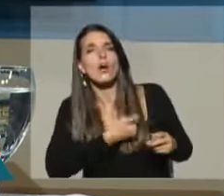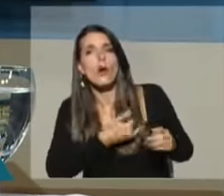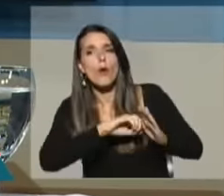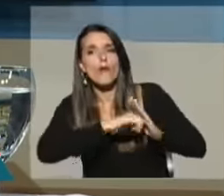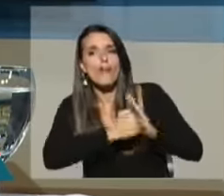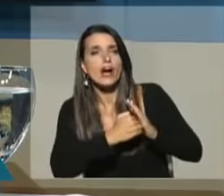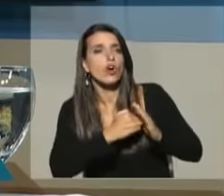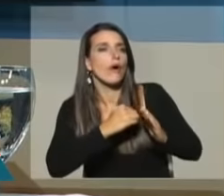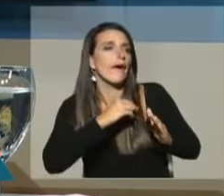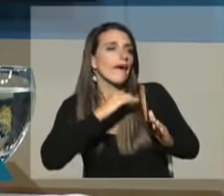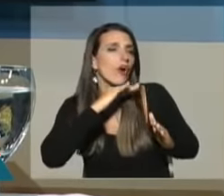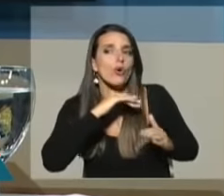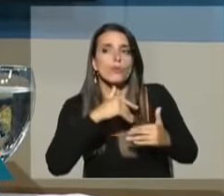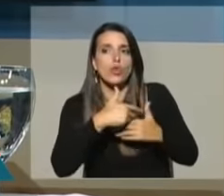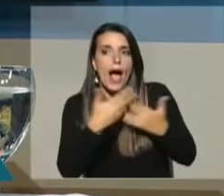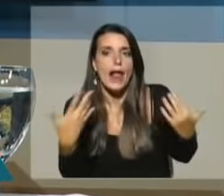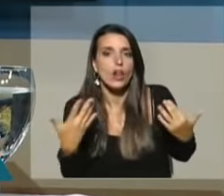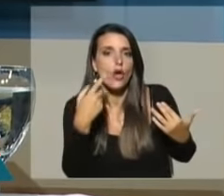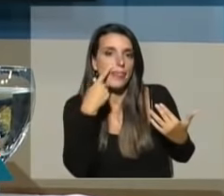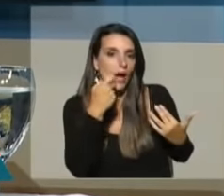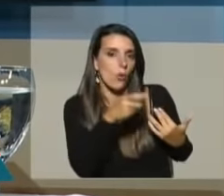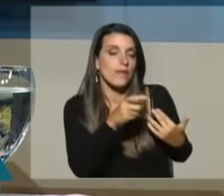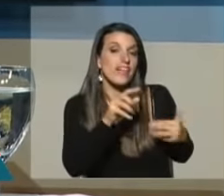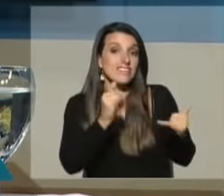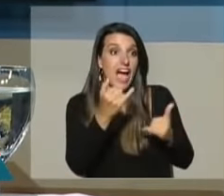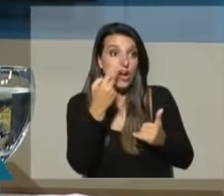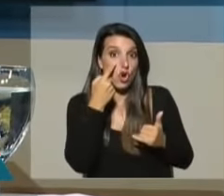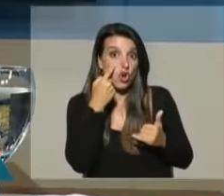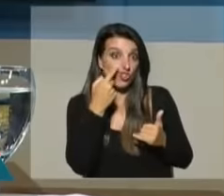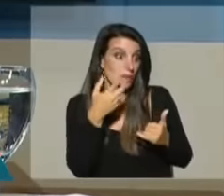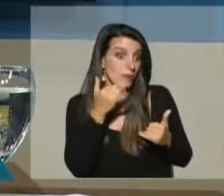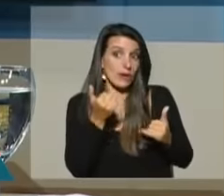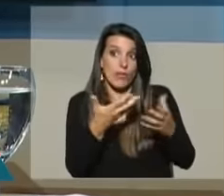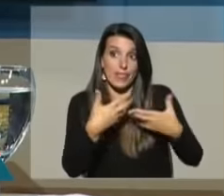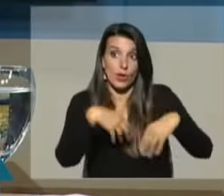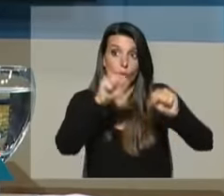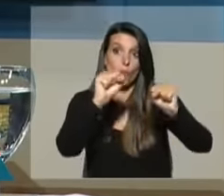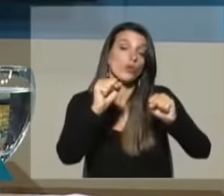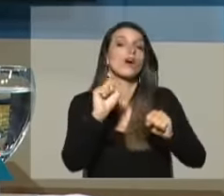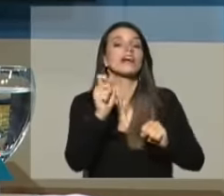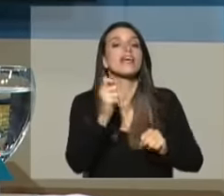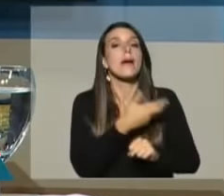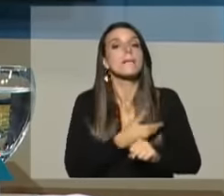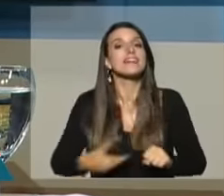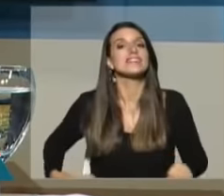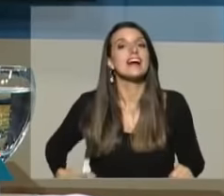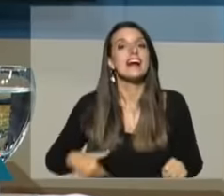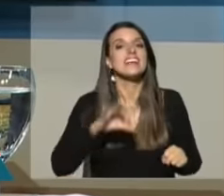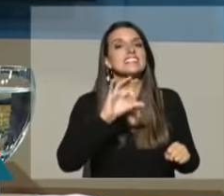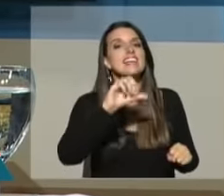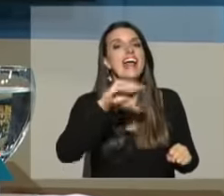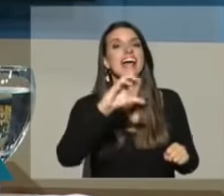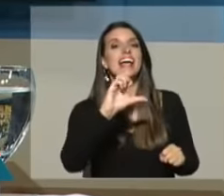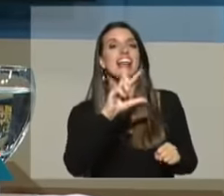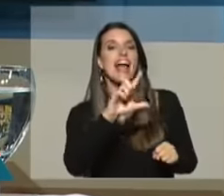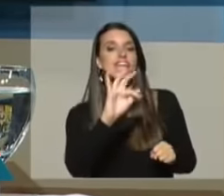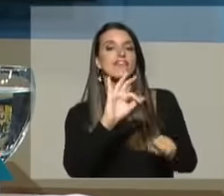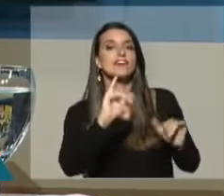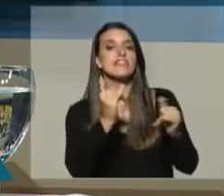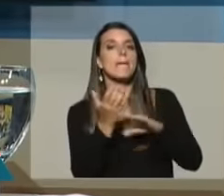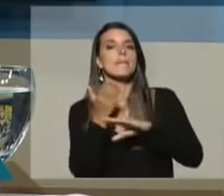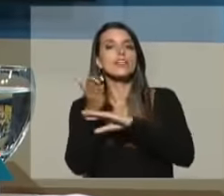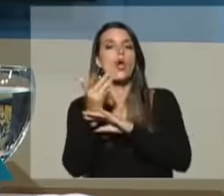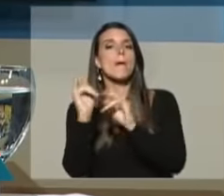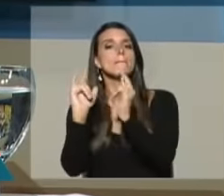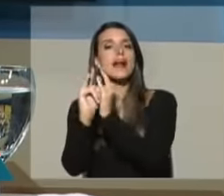estricto. Tan estricto es que se acaba de conocer que el presidente de la Senaclaft, el doctor Chediaca, acaba de solicitar al